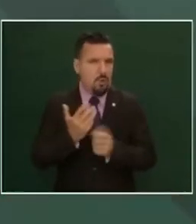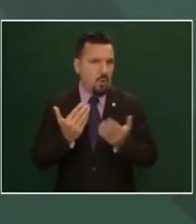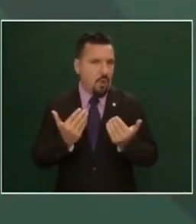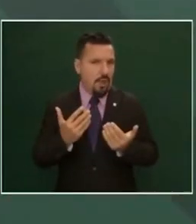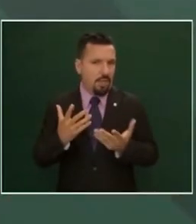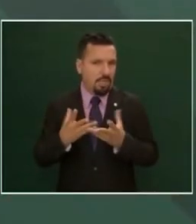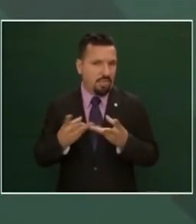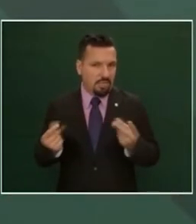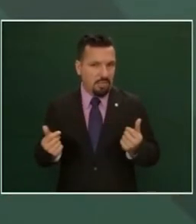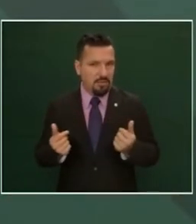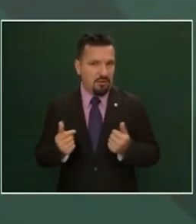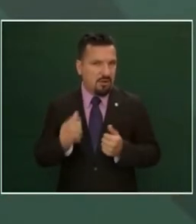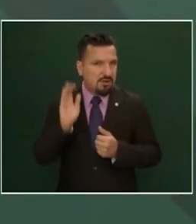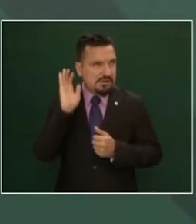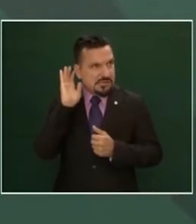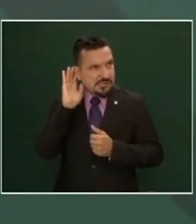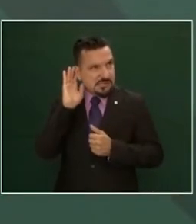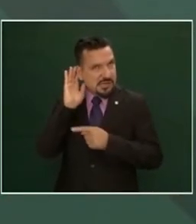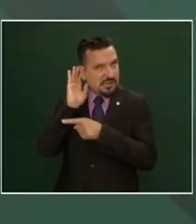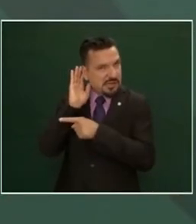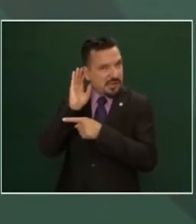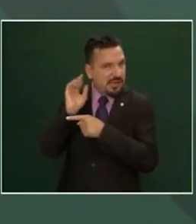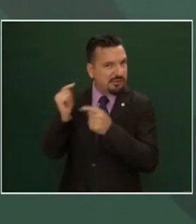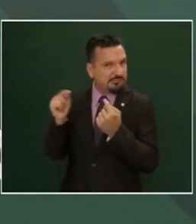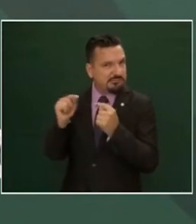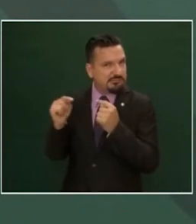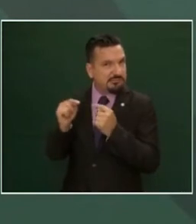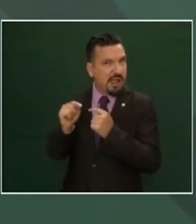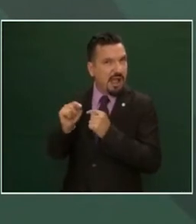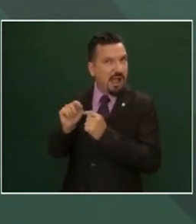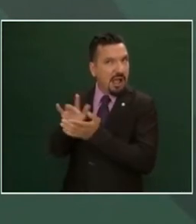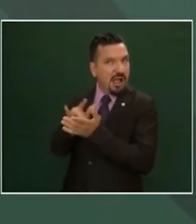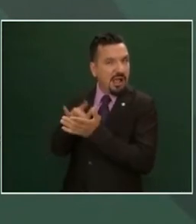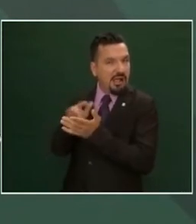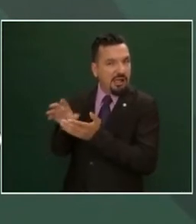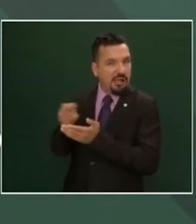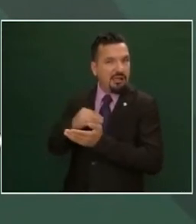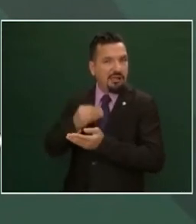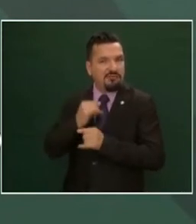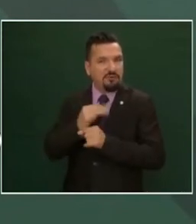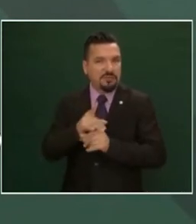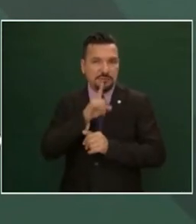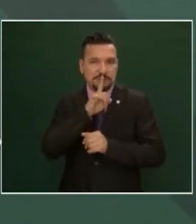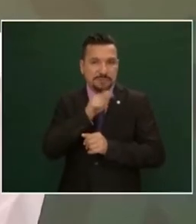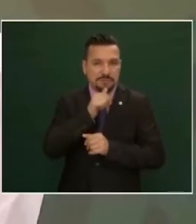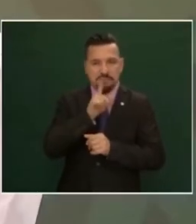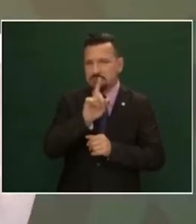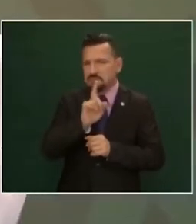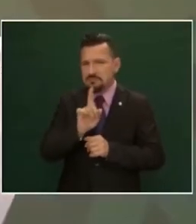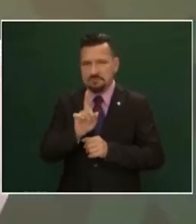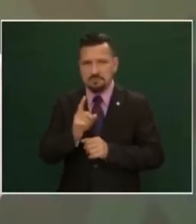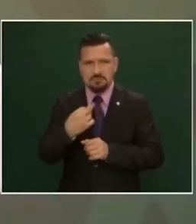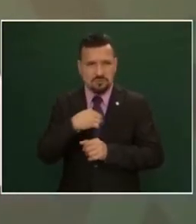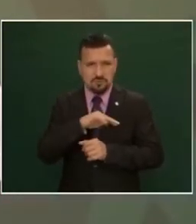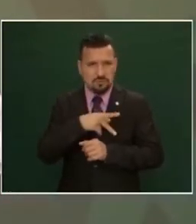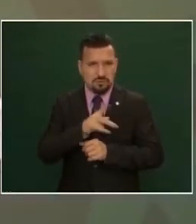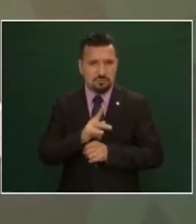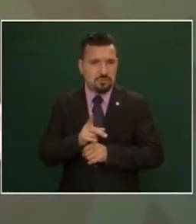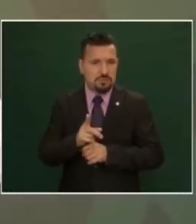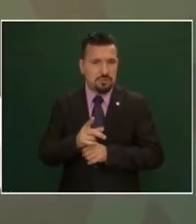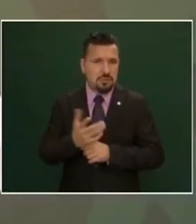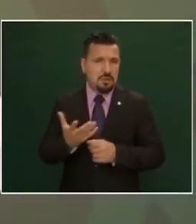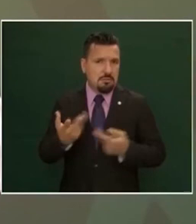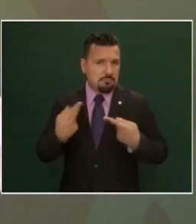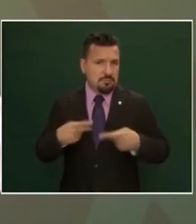escuchando conversaciones de nadie ni espiando a nadie no hay espionaje pero si hay inteligencia